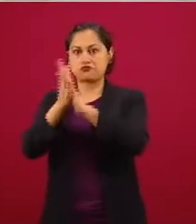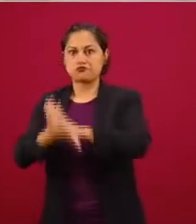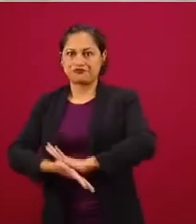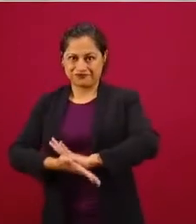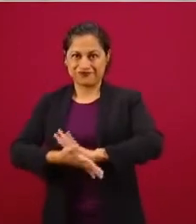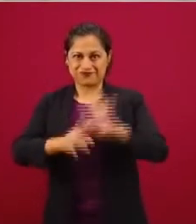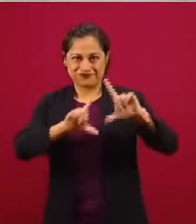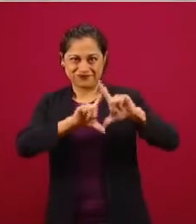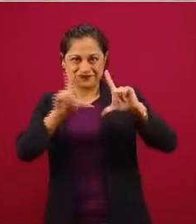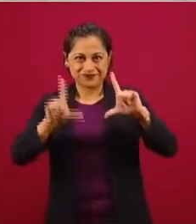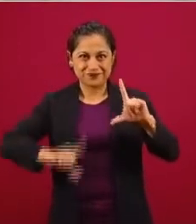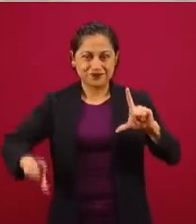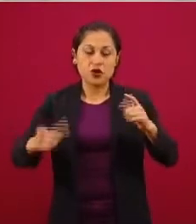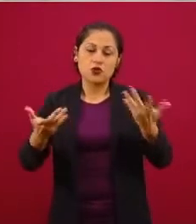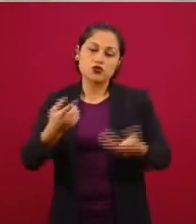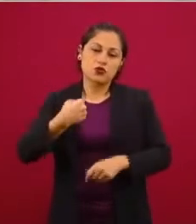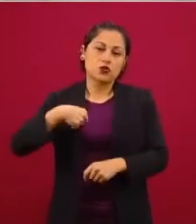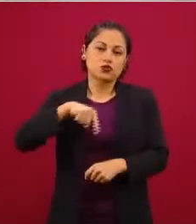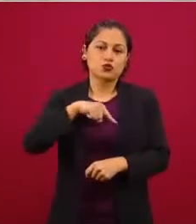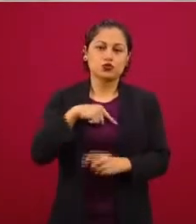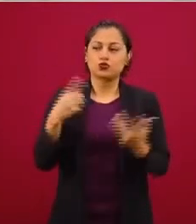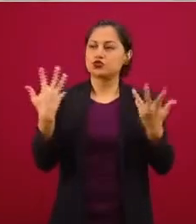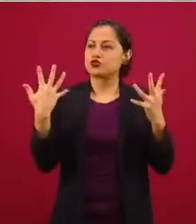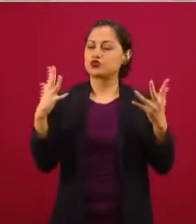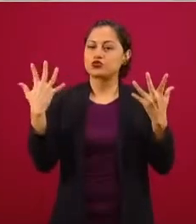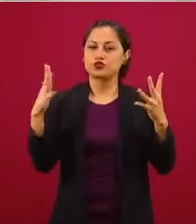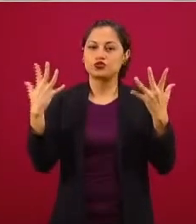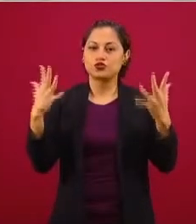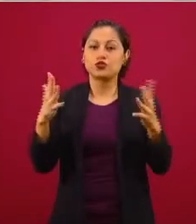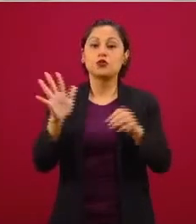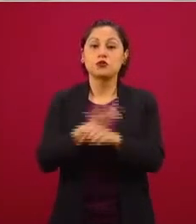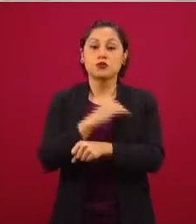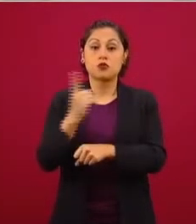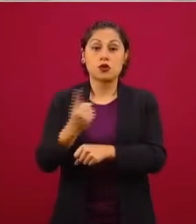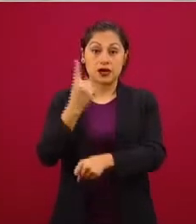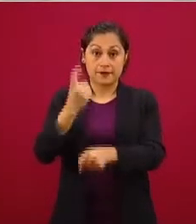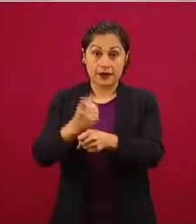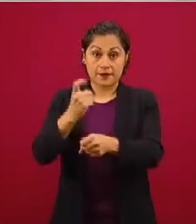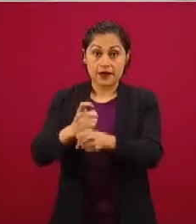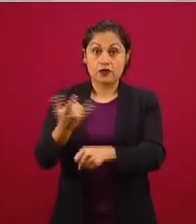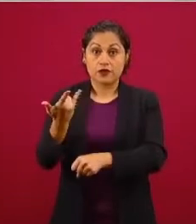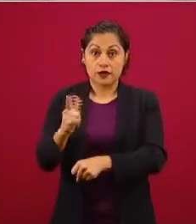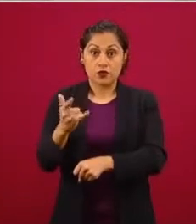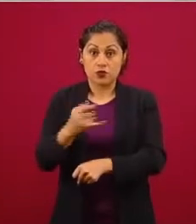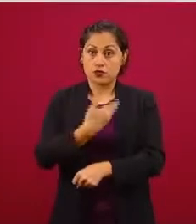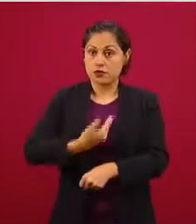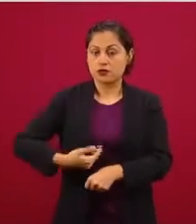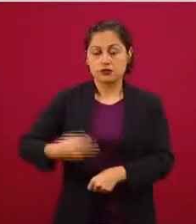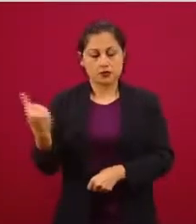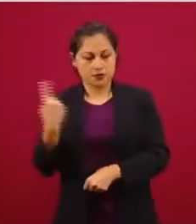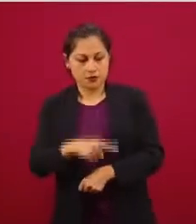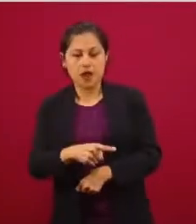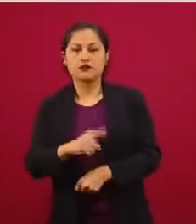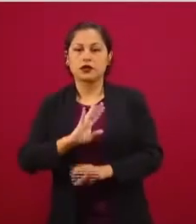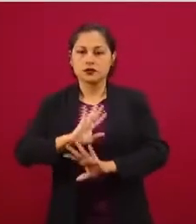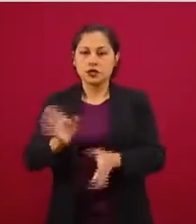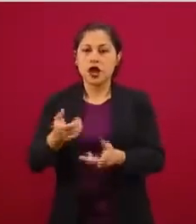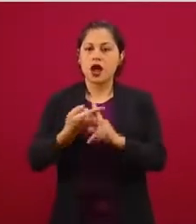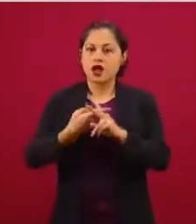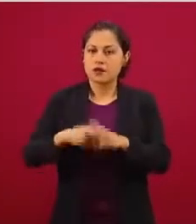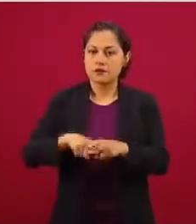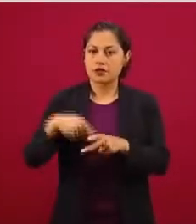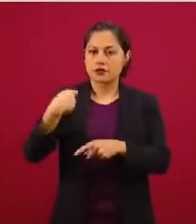celebrar que el presidente nos instruyó que el primero de julio estuvieran entregadas las pensiones de carácter